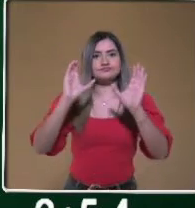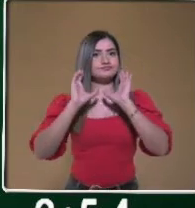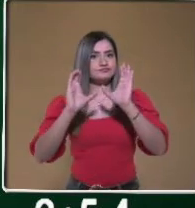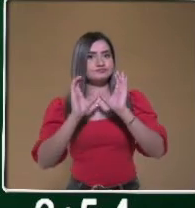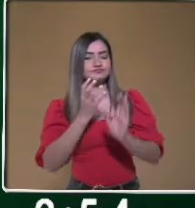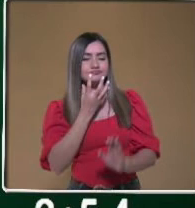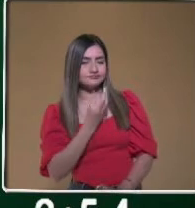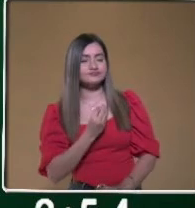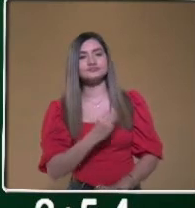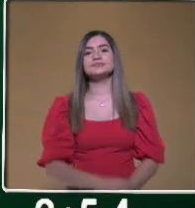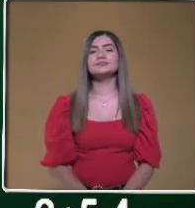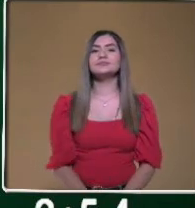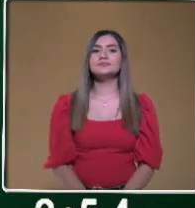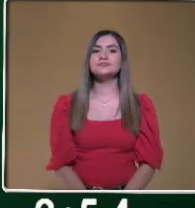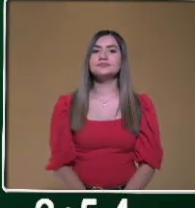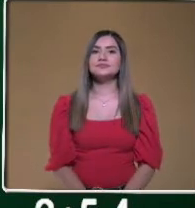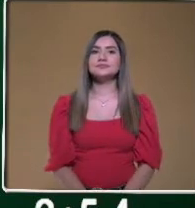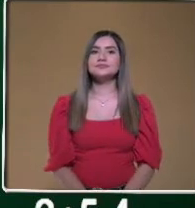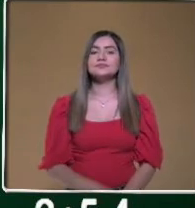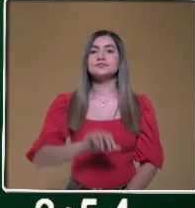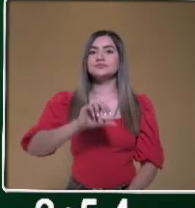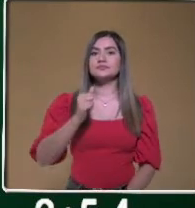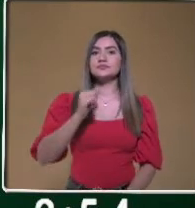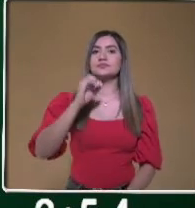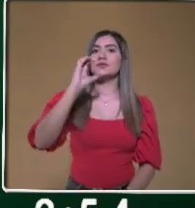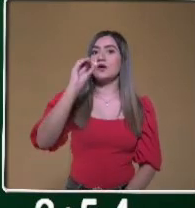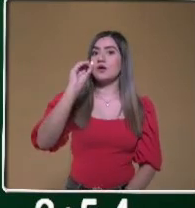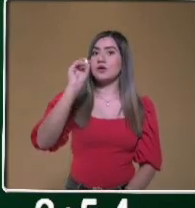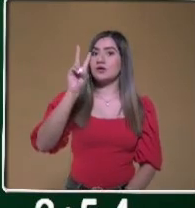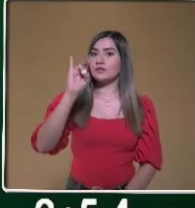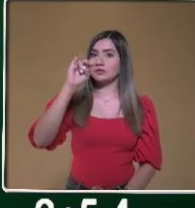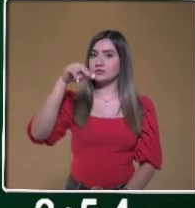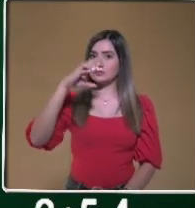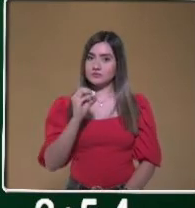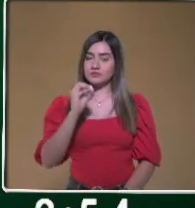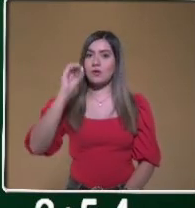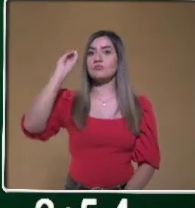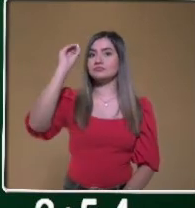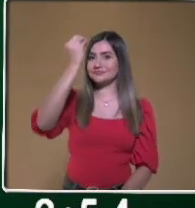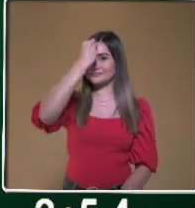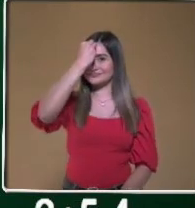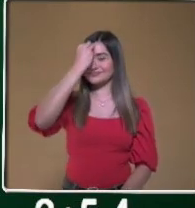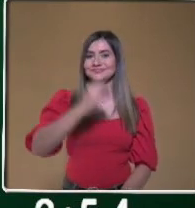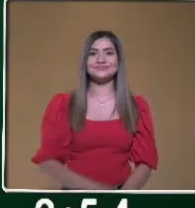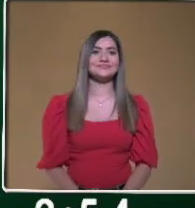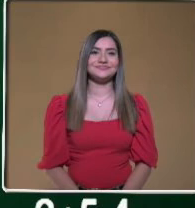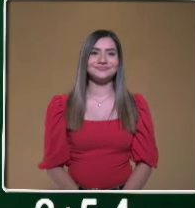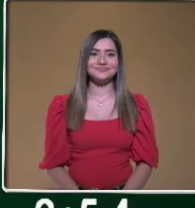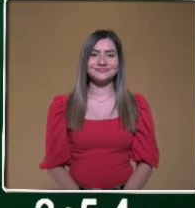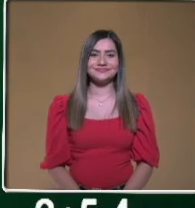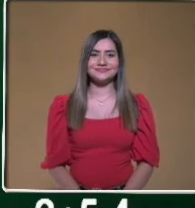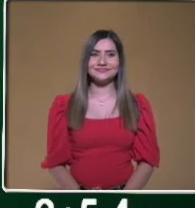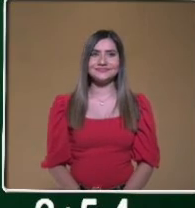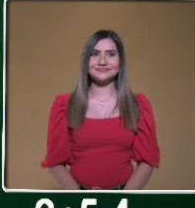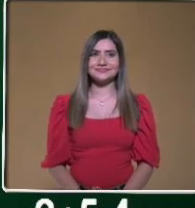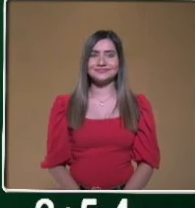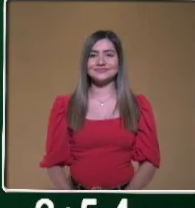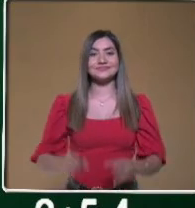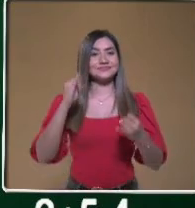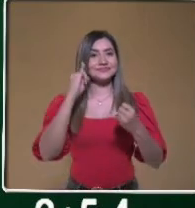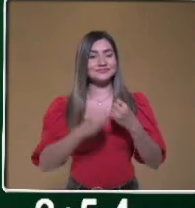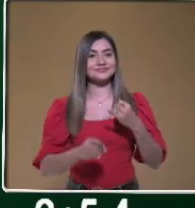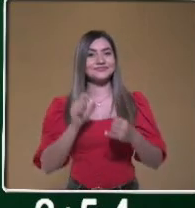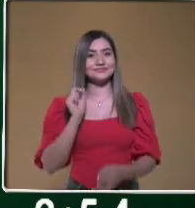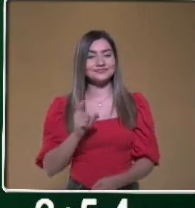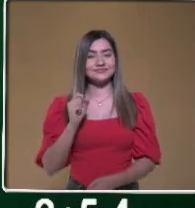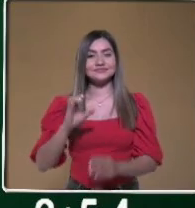de cabras. El ganado ovino, que se refiere a las ovejas. Por último, pero no menos importante, también